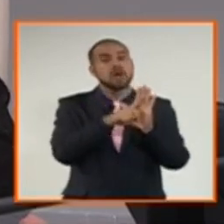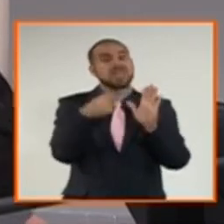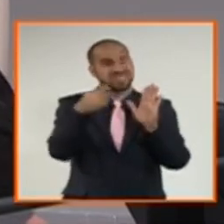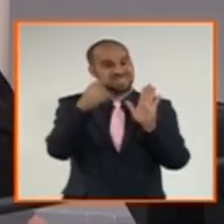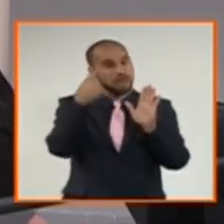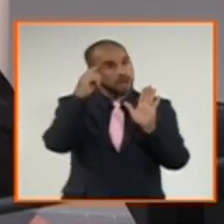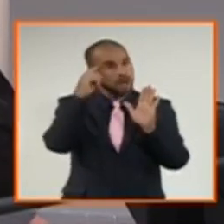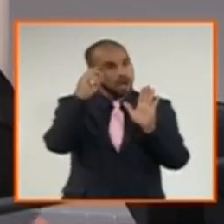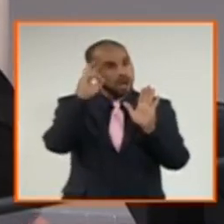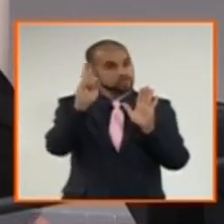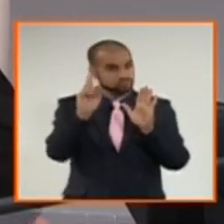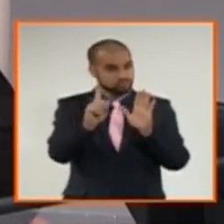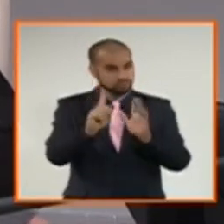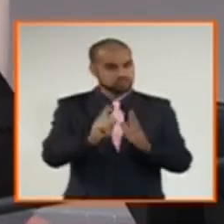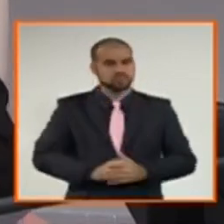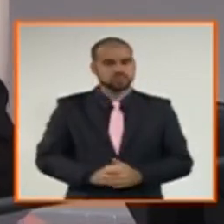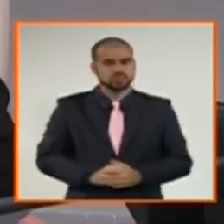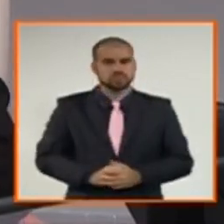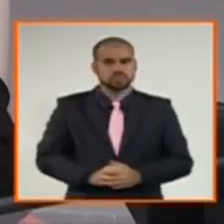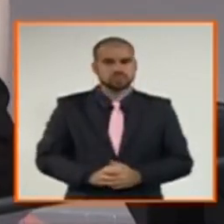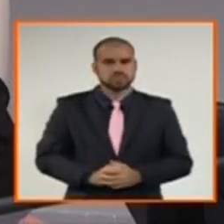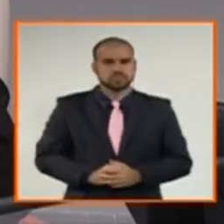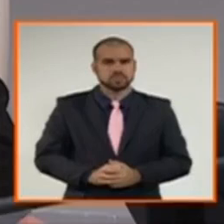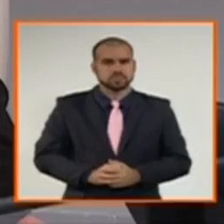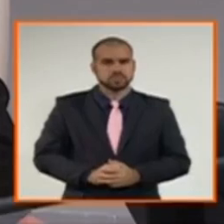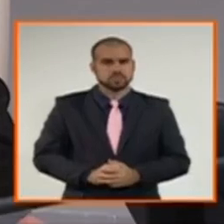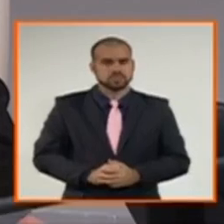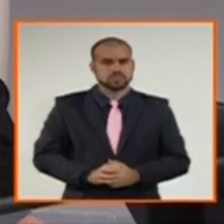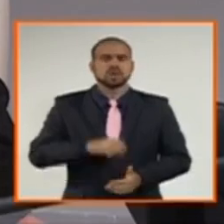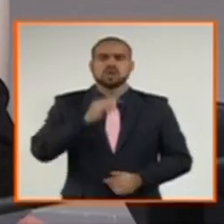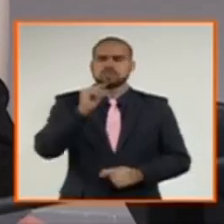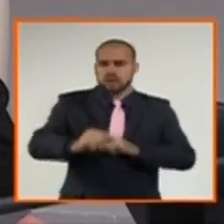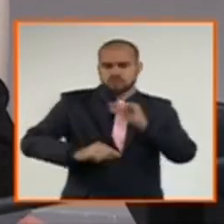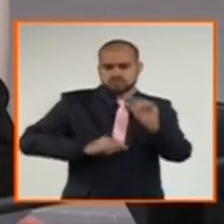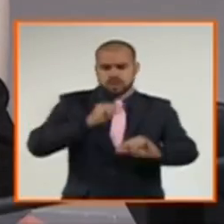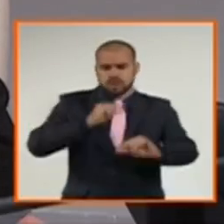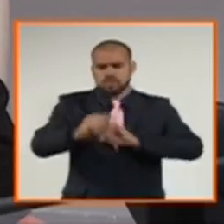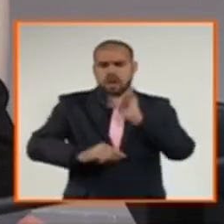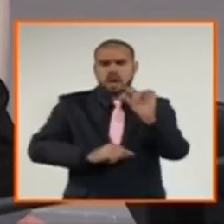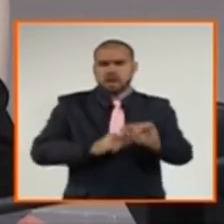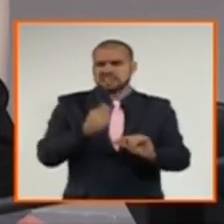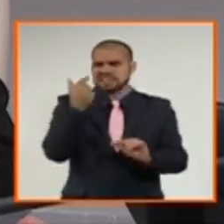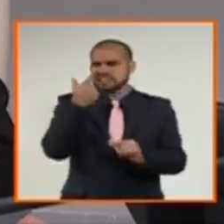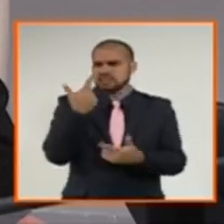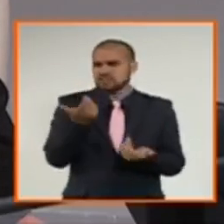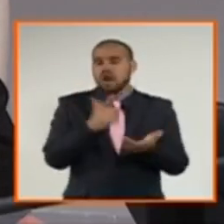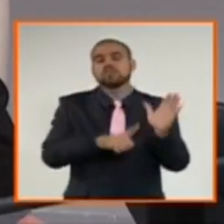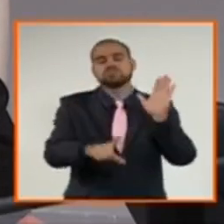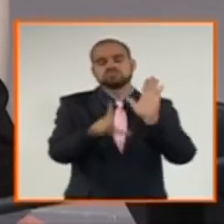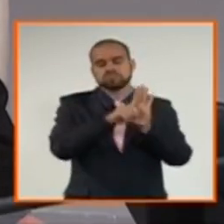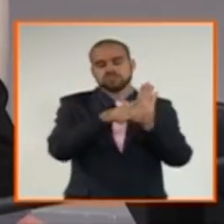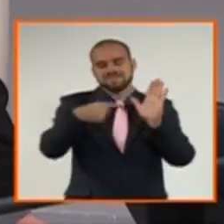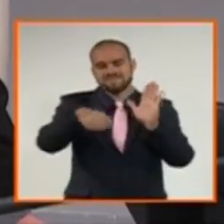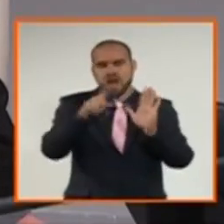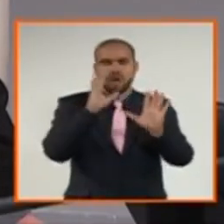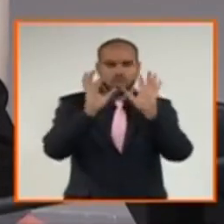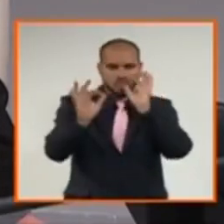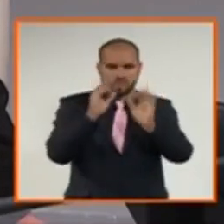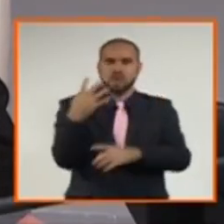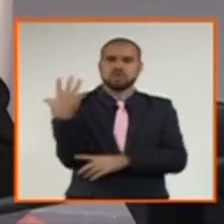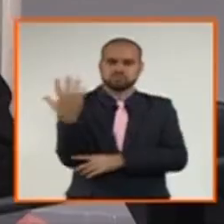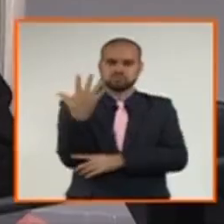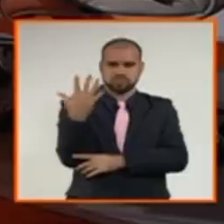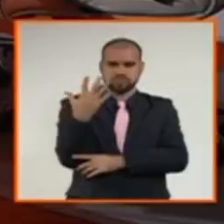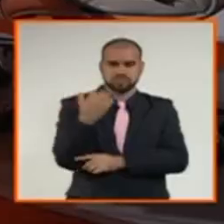y que, bueno, van de alguna manera a también reflejarse en esta legislación ambiental en el que el país viene trabajando.